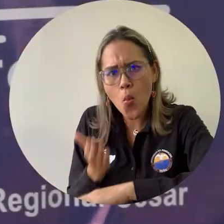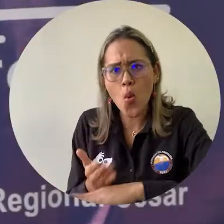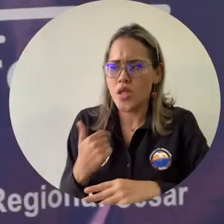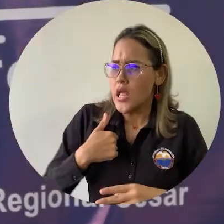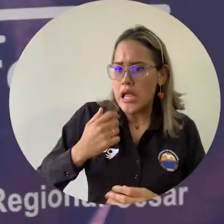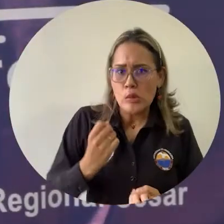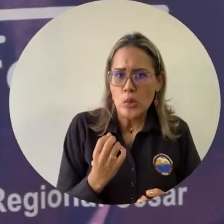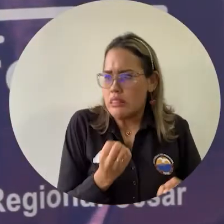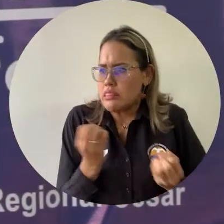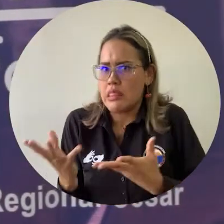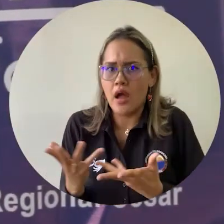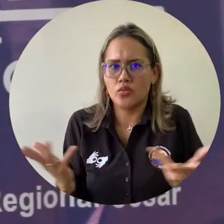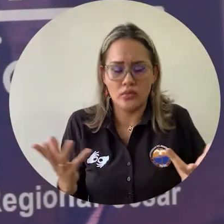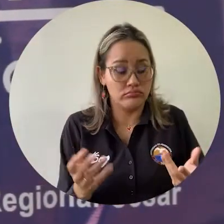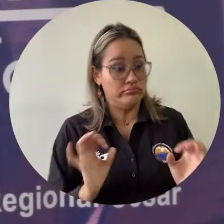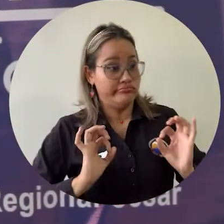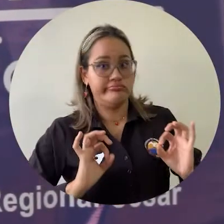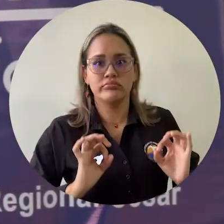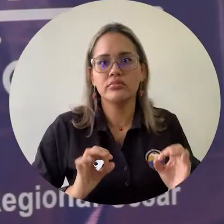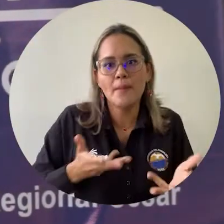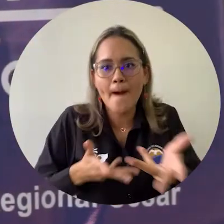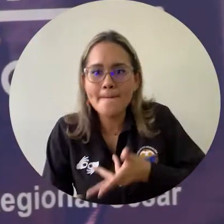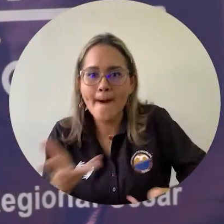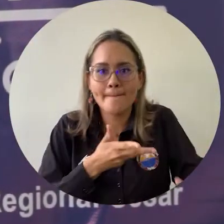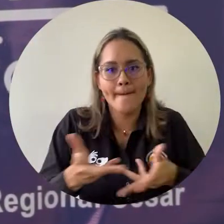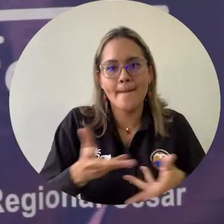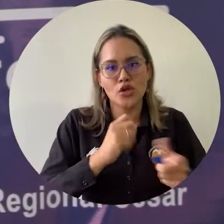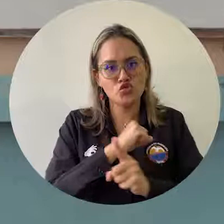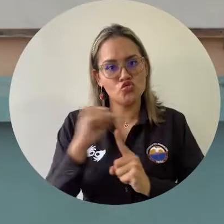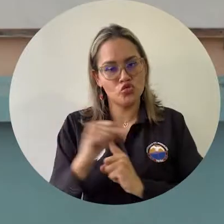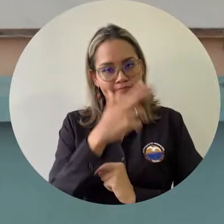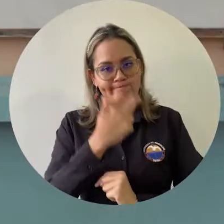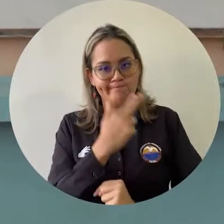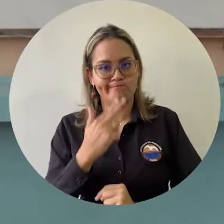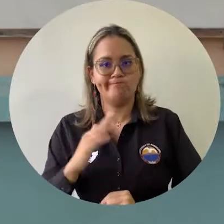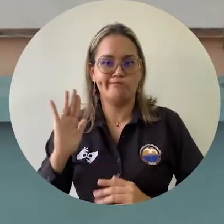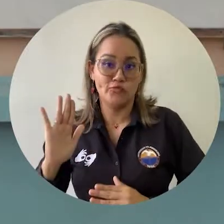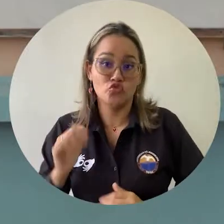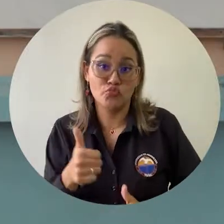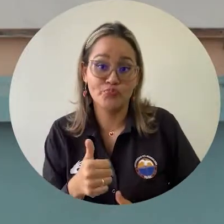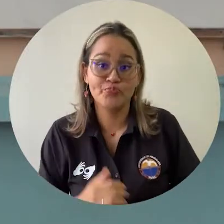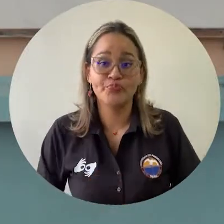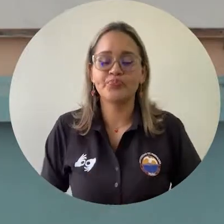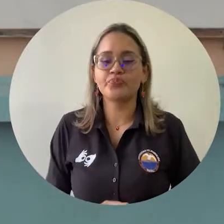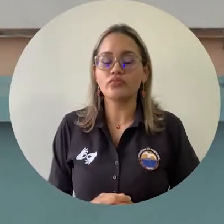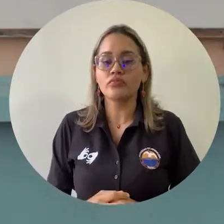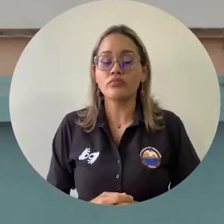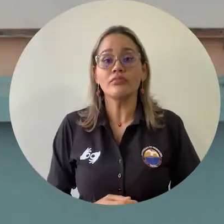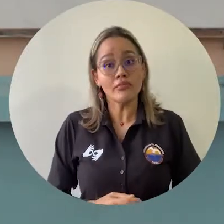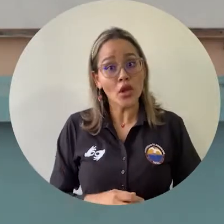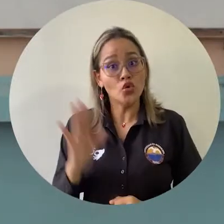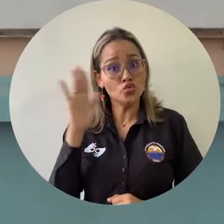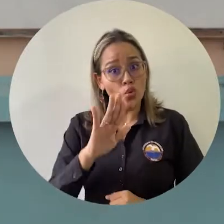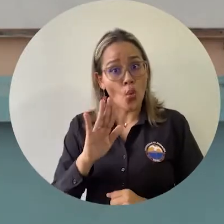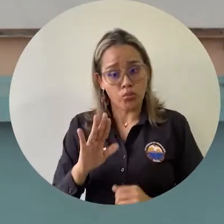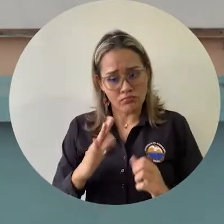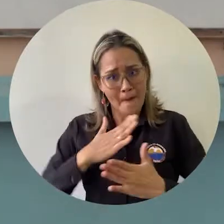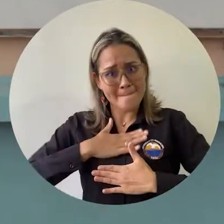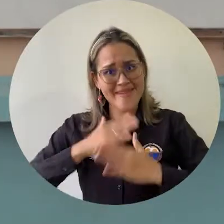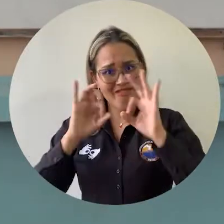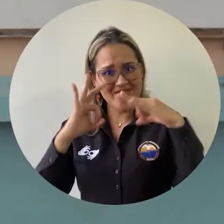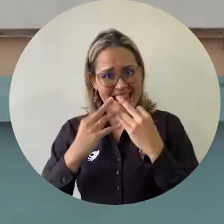recursos para aportar a este compromiso social. El desarrollo de este programa Mi Familia fue